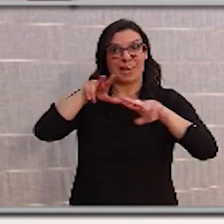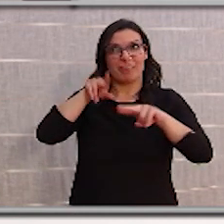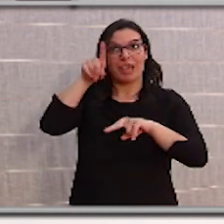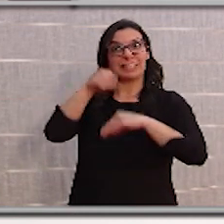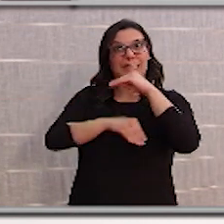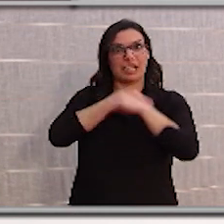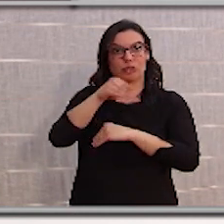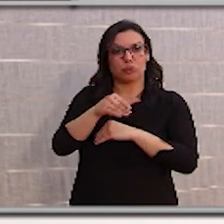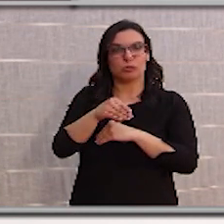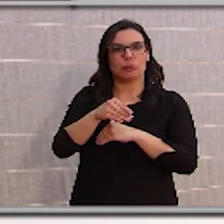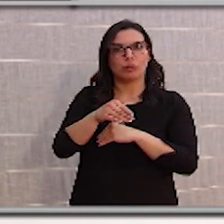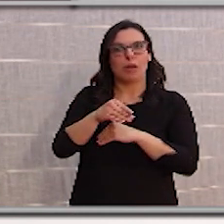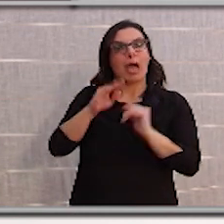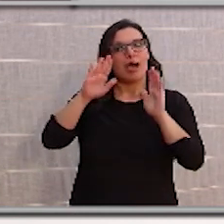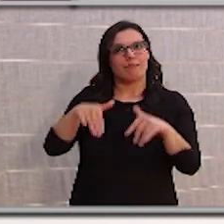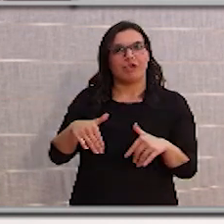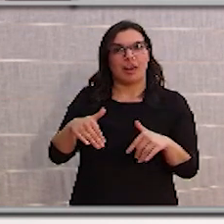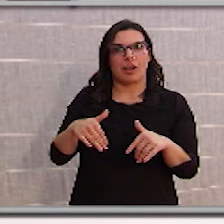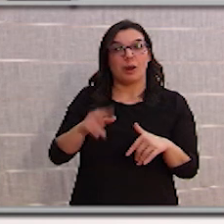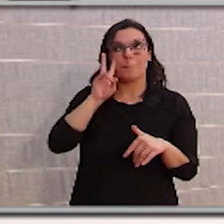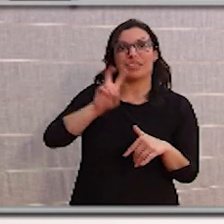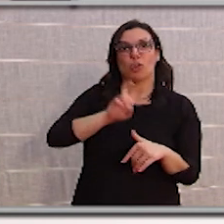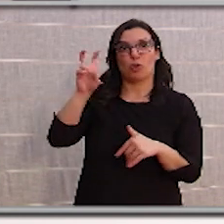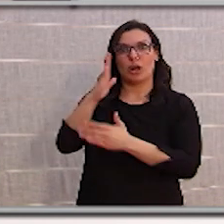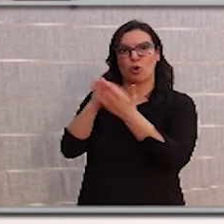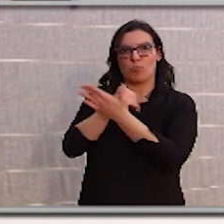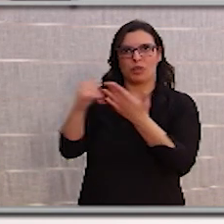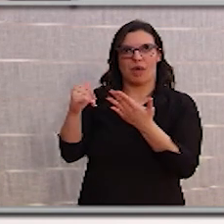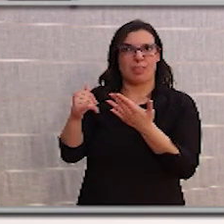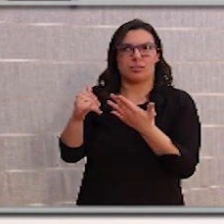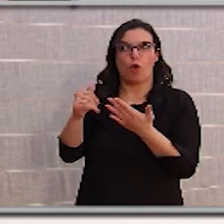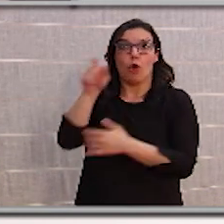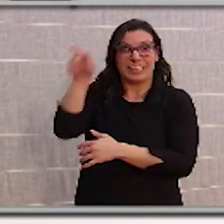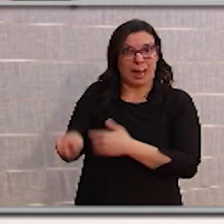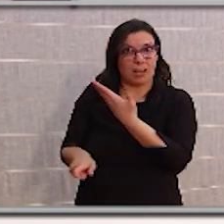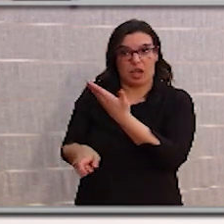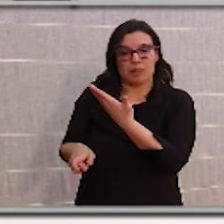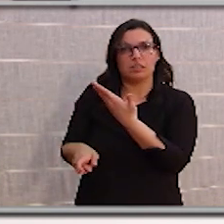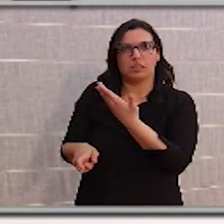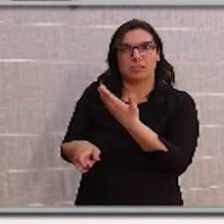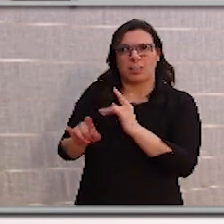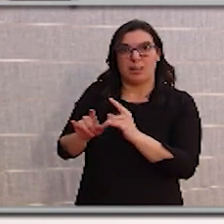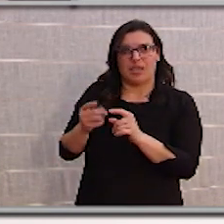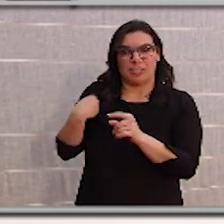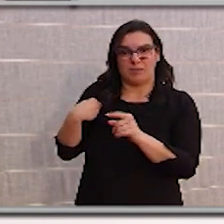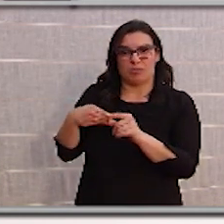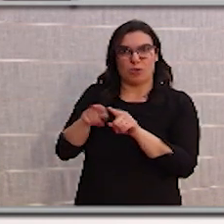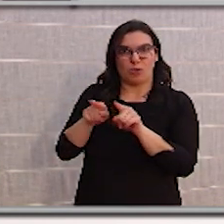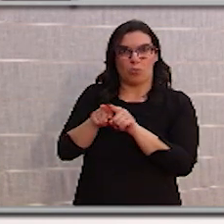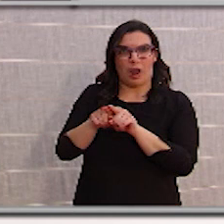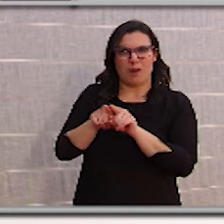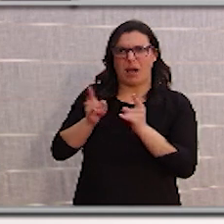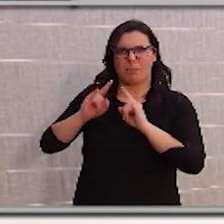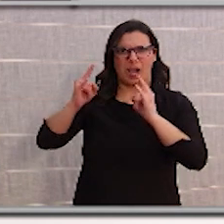tomando han hecho que la tendencia que hemos visto en otras comunidades o en Italia, que ha sido casi cuando tienes casos se